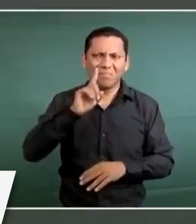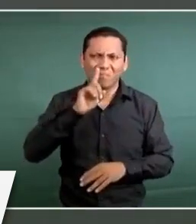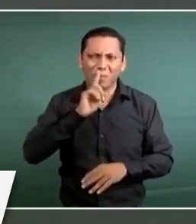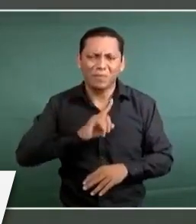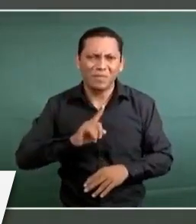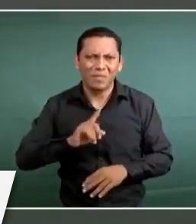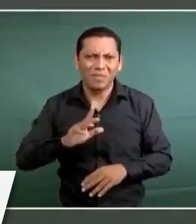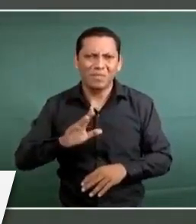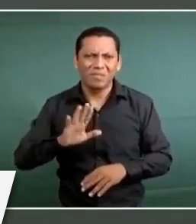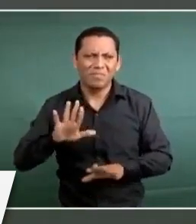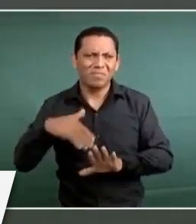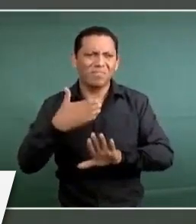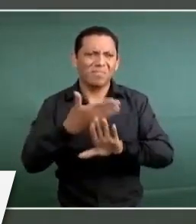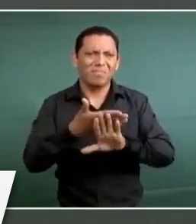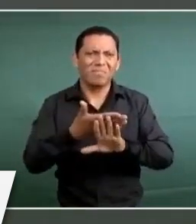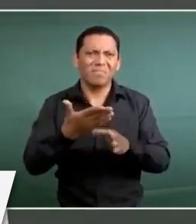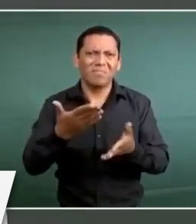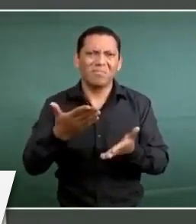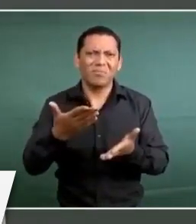mancha tizna.